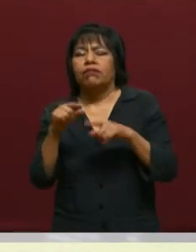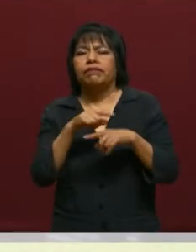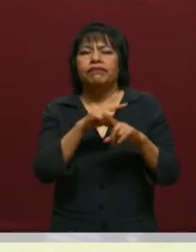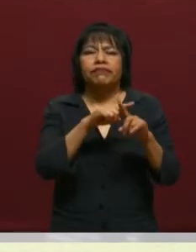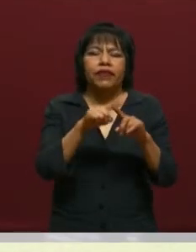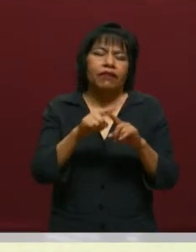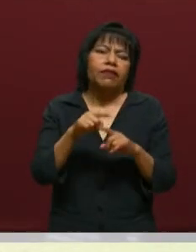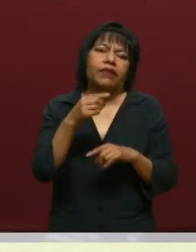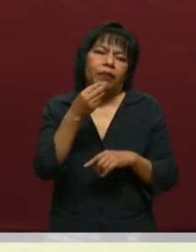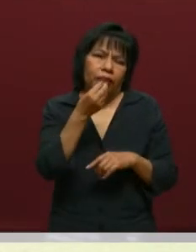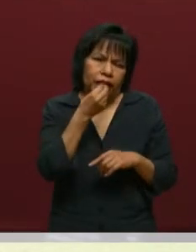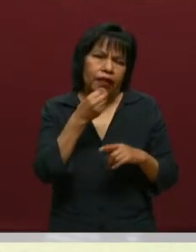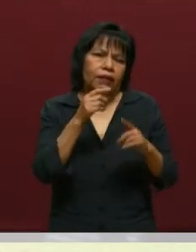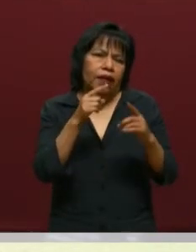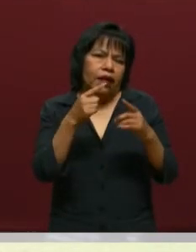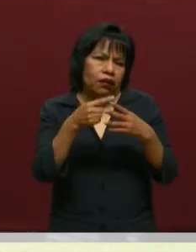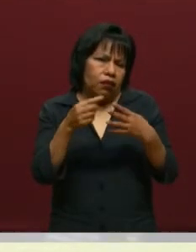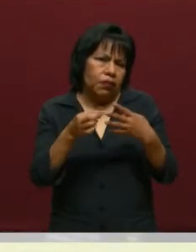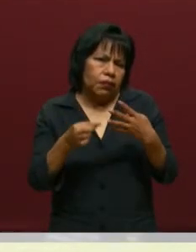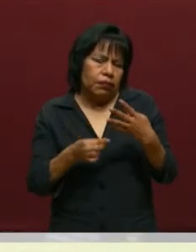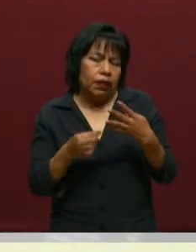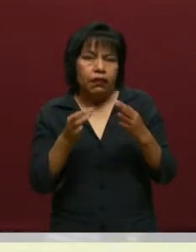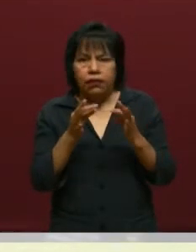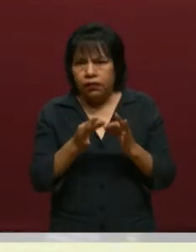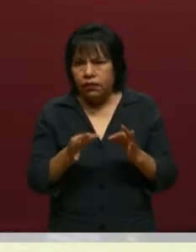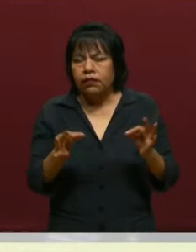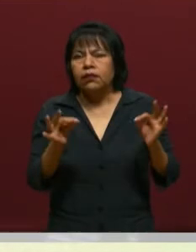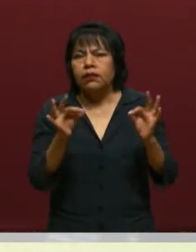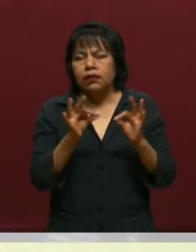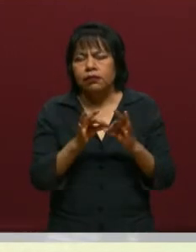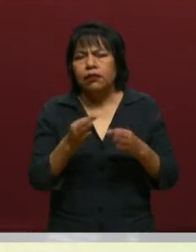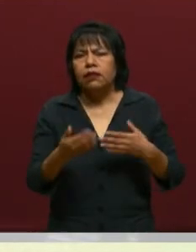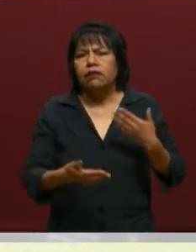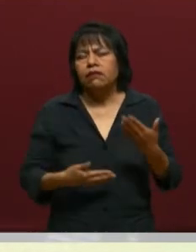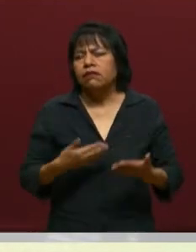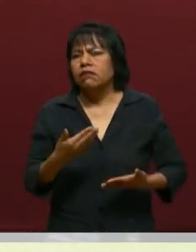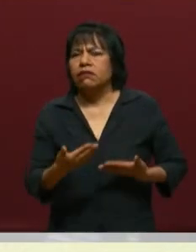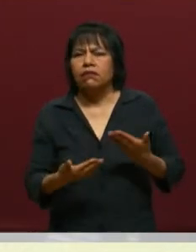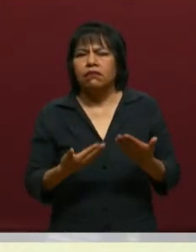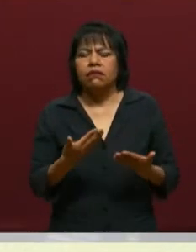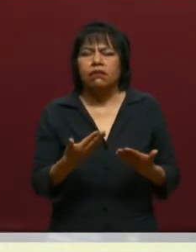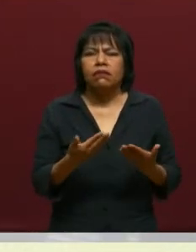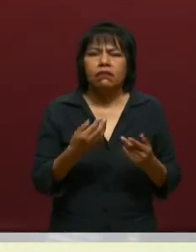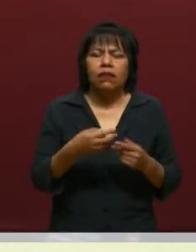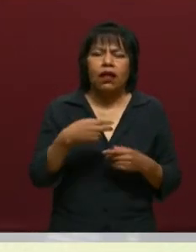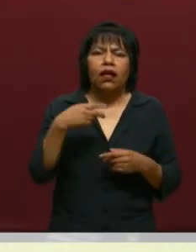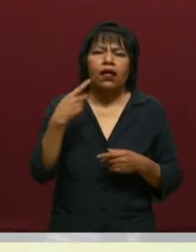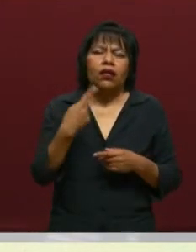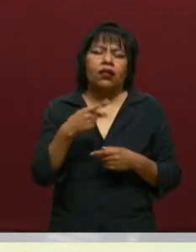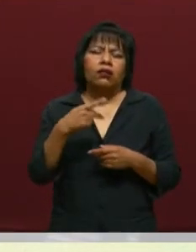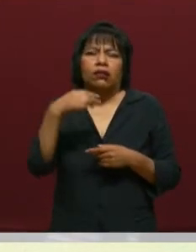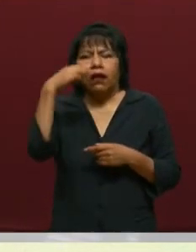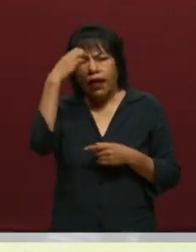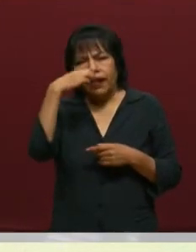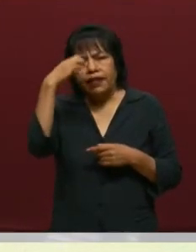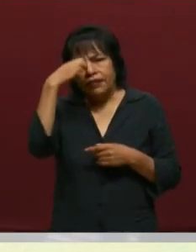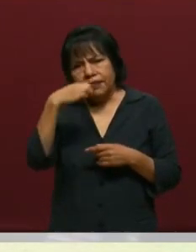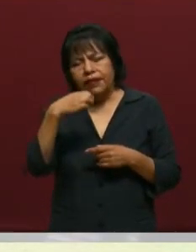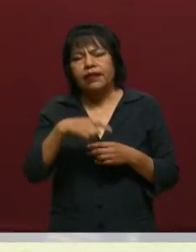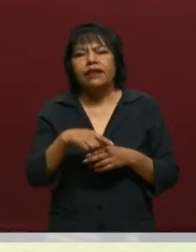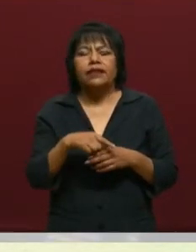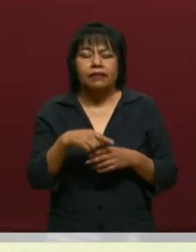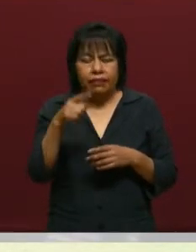alimentos, etcétera. me parece que es importante el compartir estas experiencias y resulta sumamente